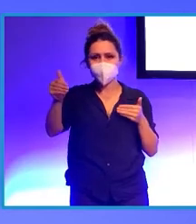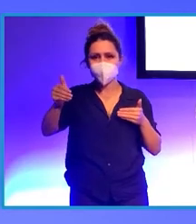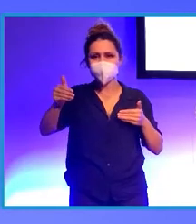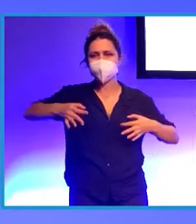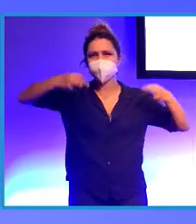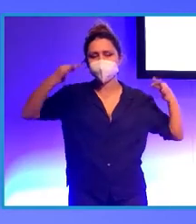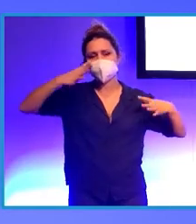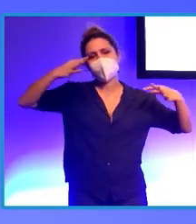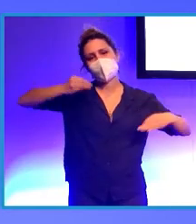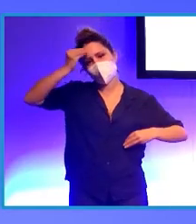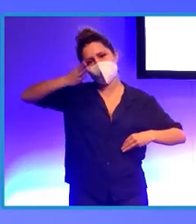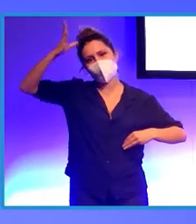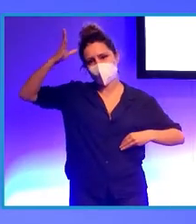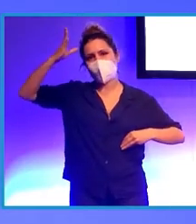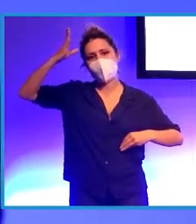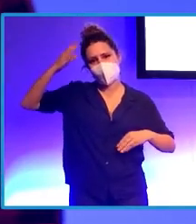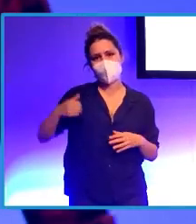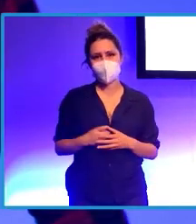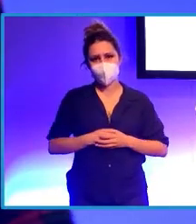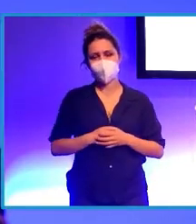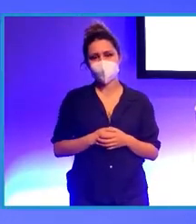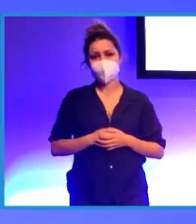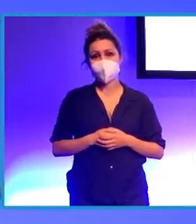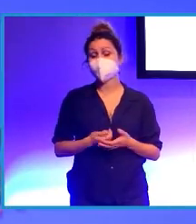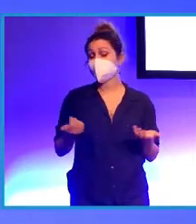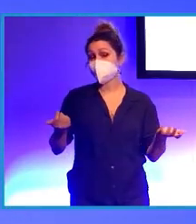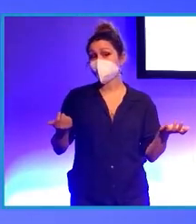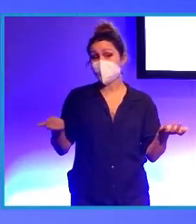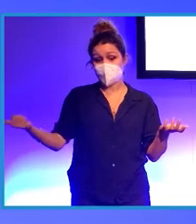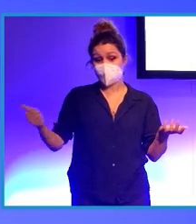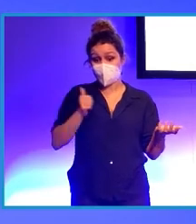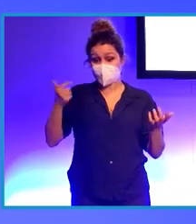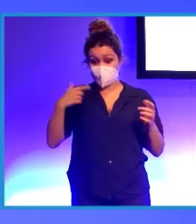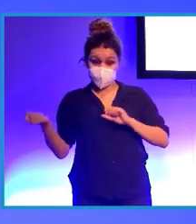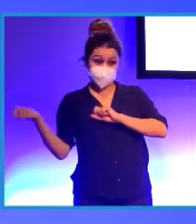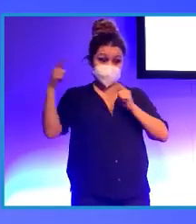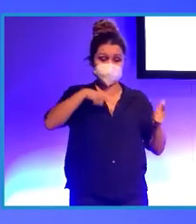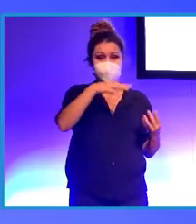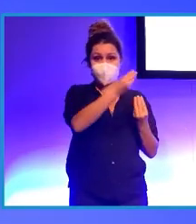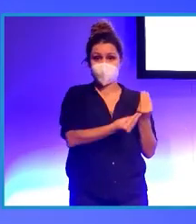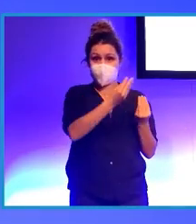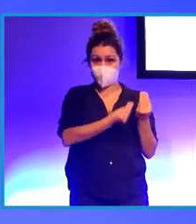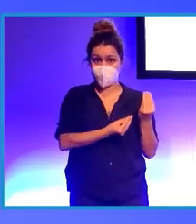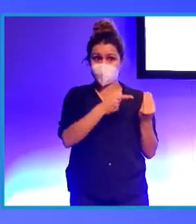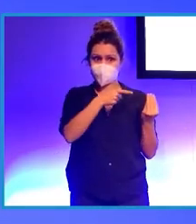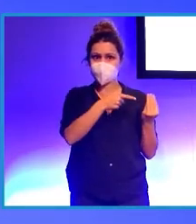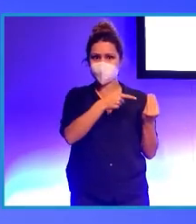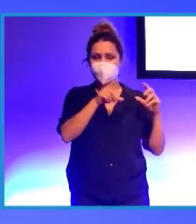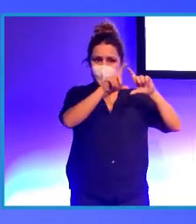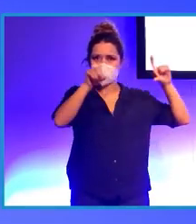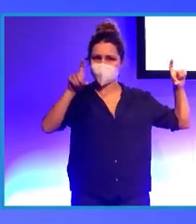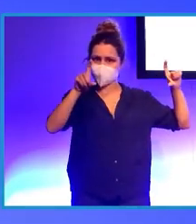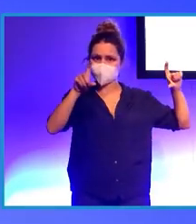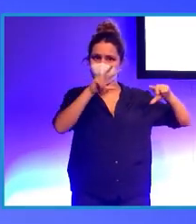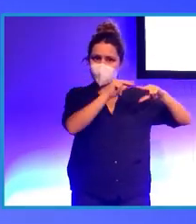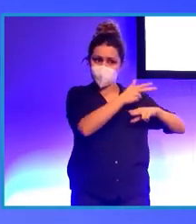realidad virtual. Con tan buena suerte de que cuando me vine a Gran Canaria, pues Videorepor me abrió sus puertas